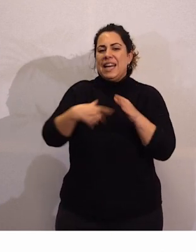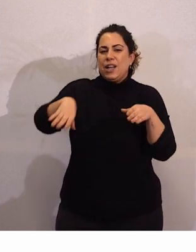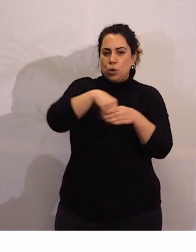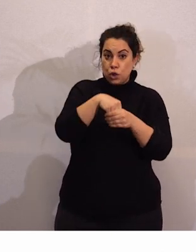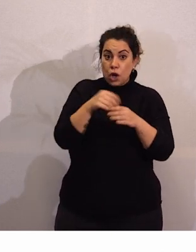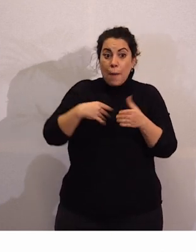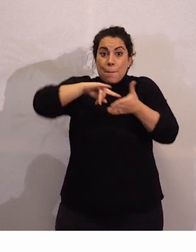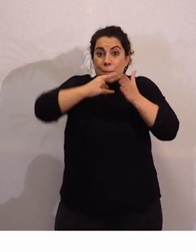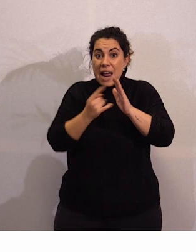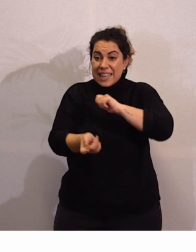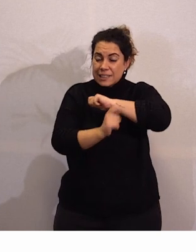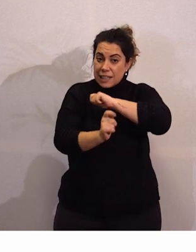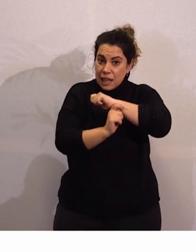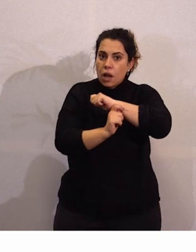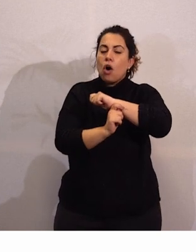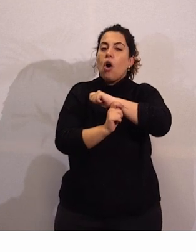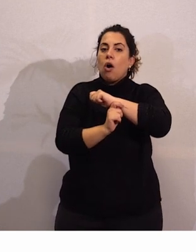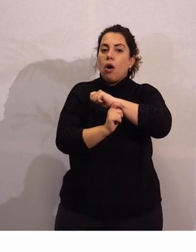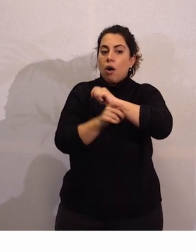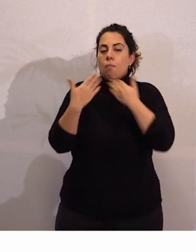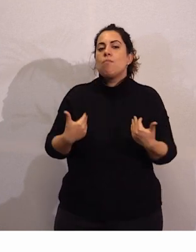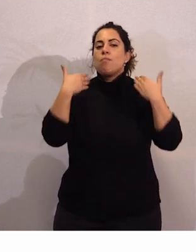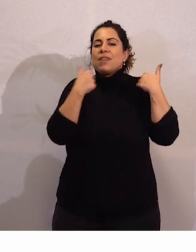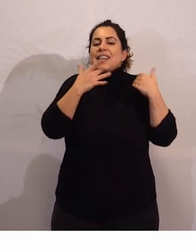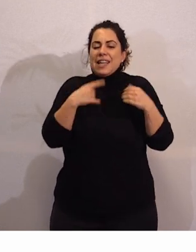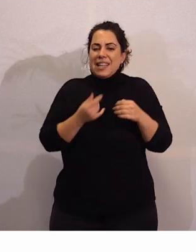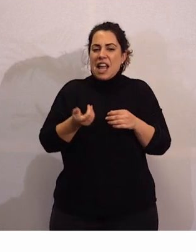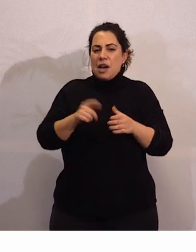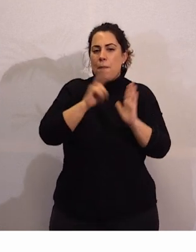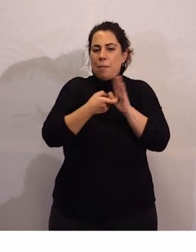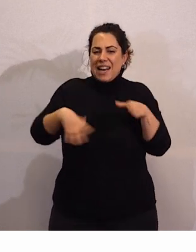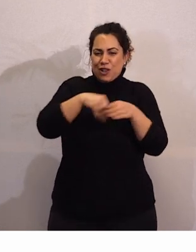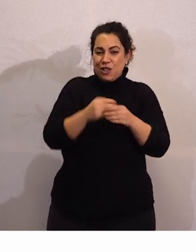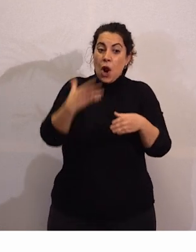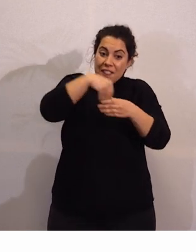es un plan que tiene plena inclusión y contamos con 11 retos.